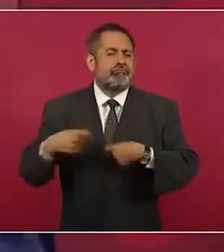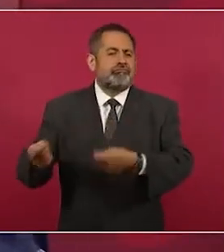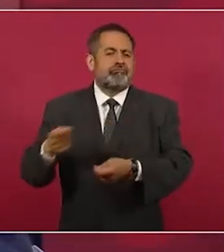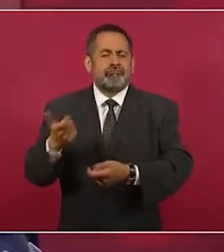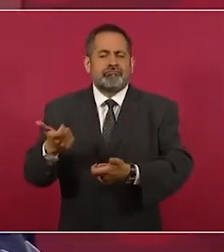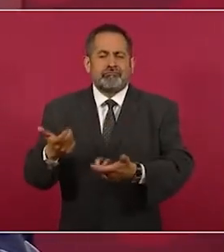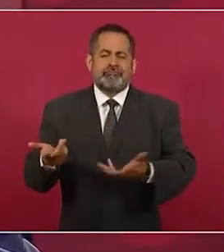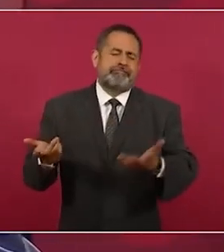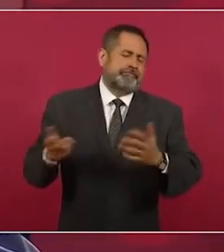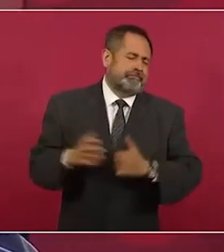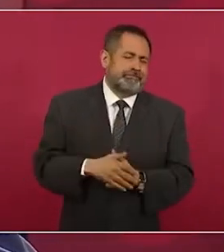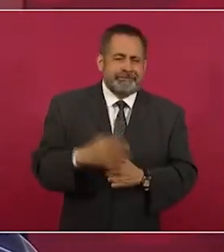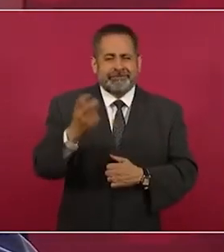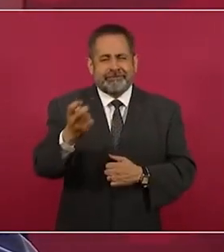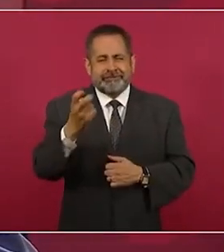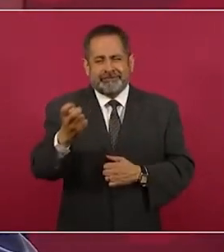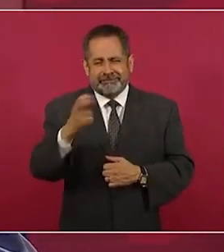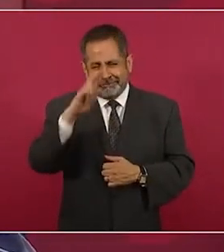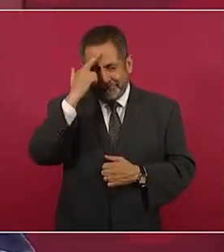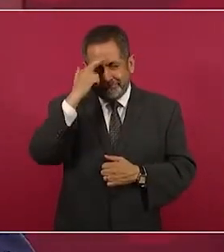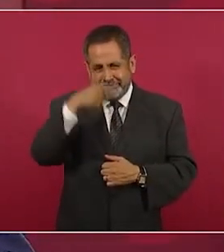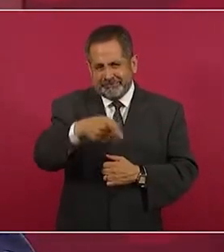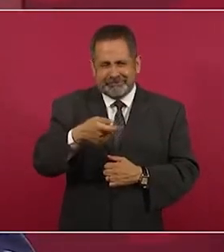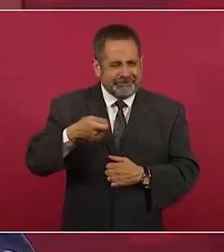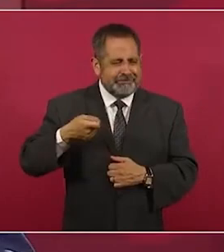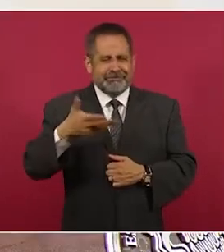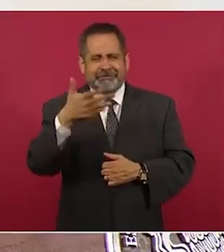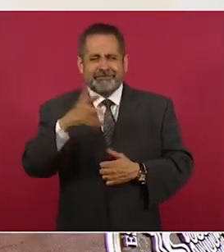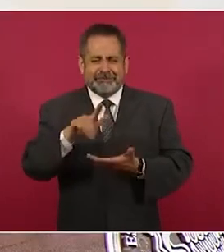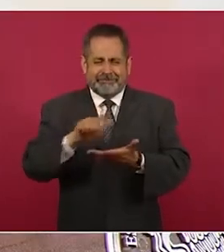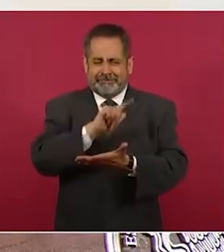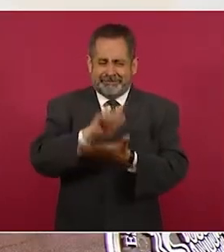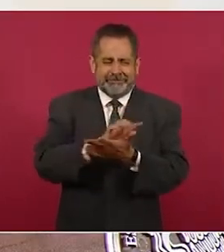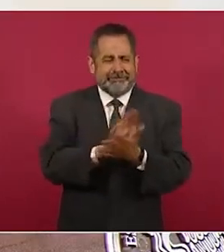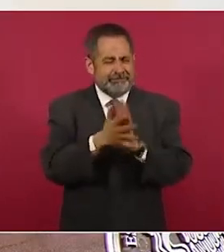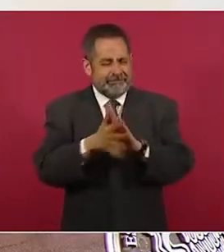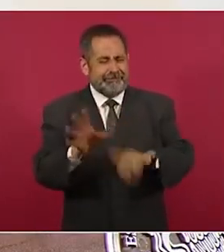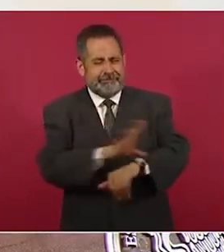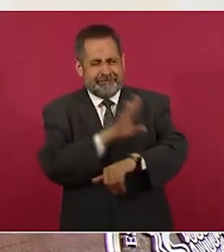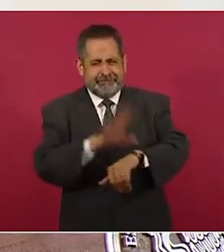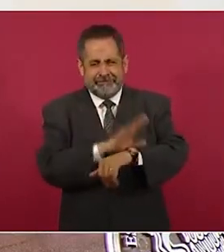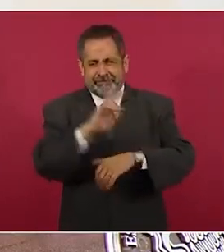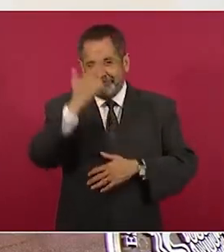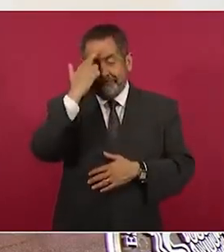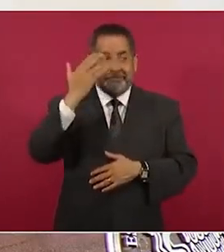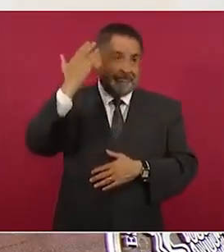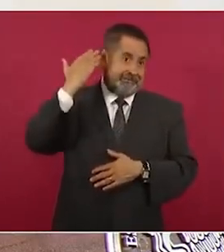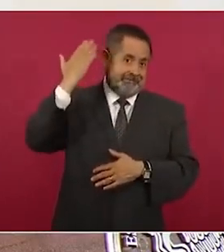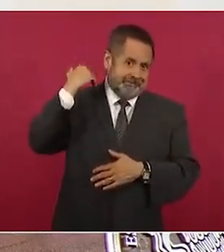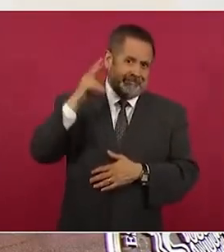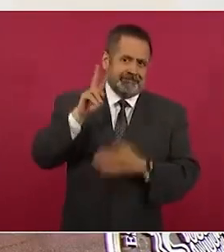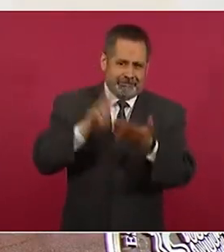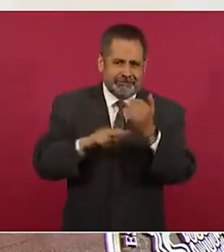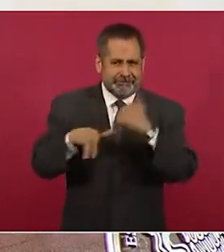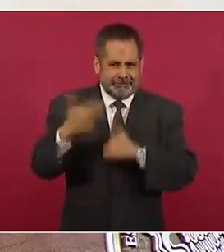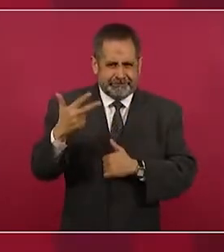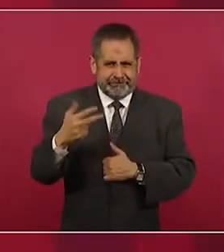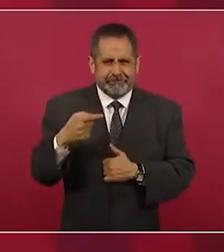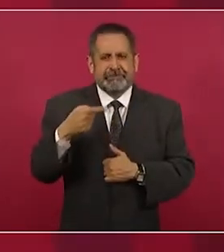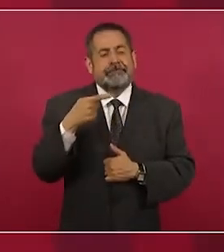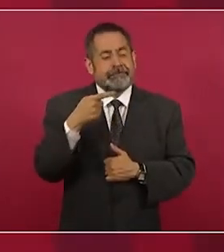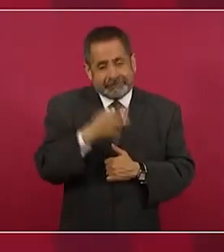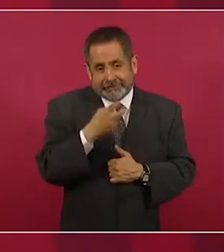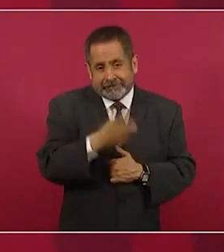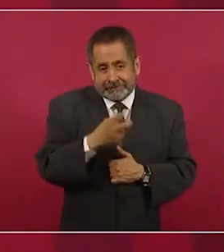Por eso fue la llamada Reforma Energética, que es la reforma que